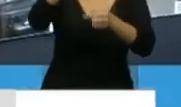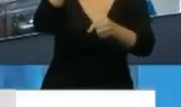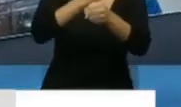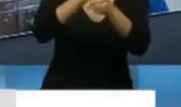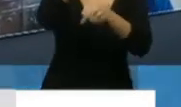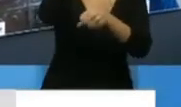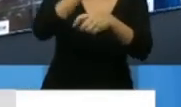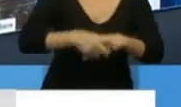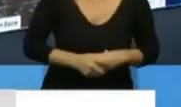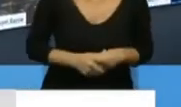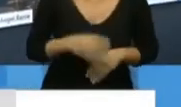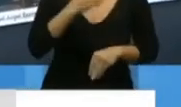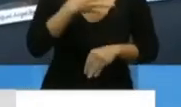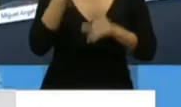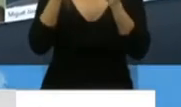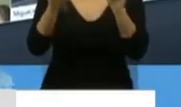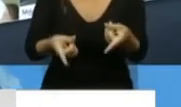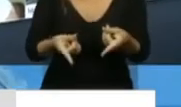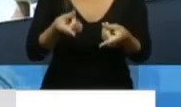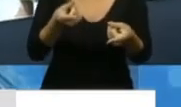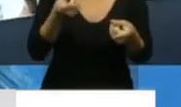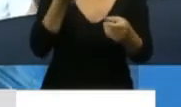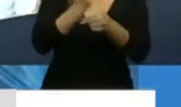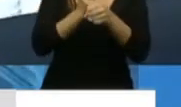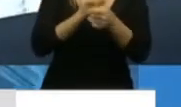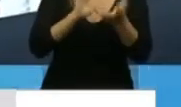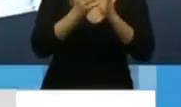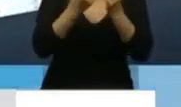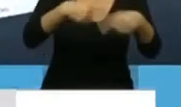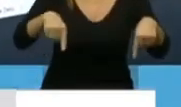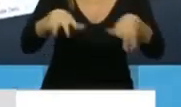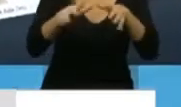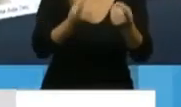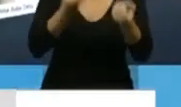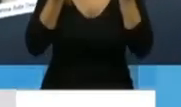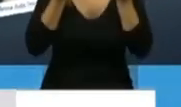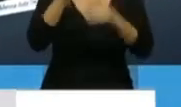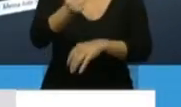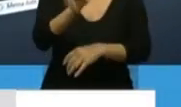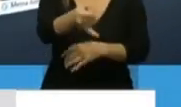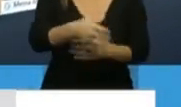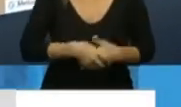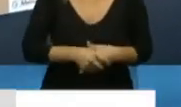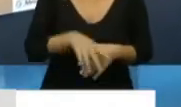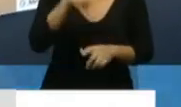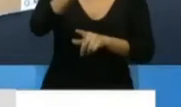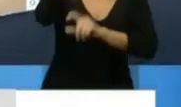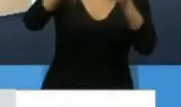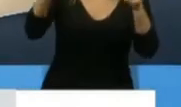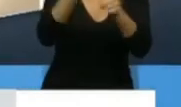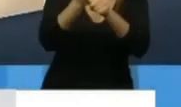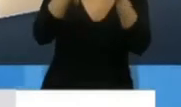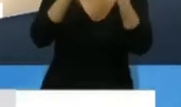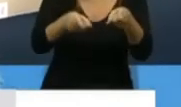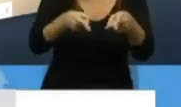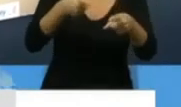trabajadores y voluntariado que cumplen actividades esenciales. Estos trabajadores siguieron con sus responsabilidades en